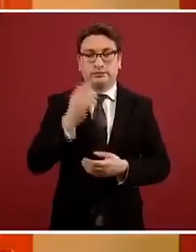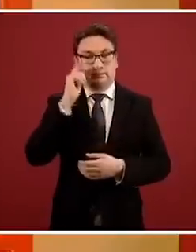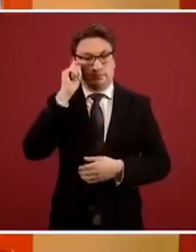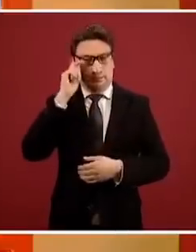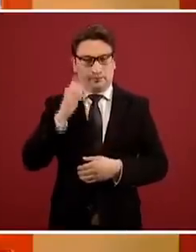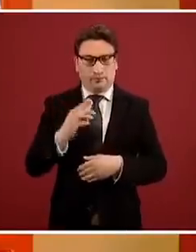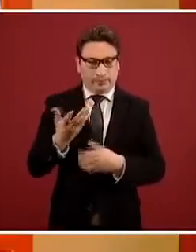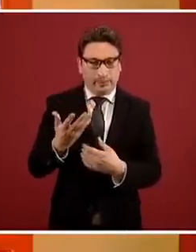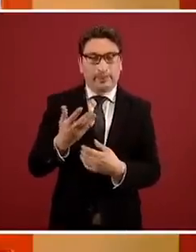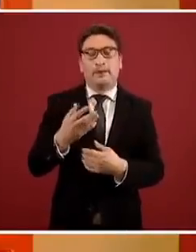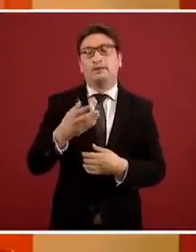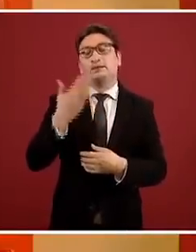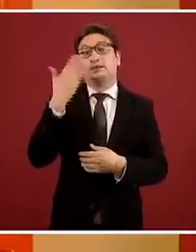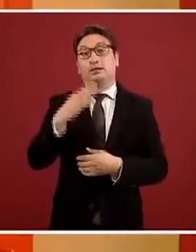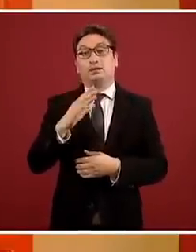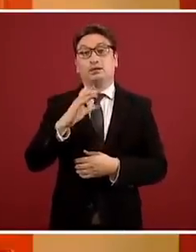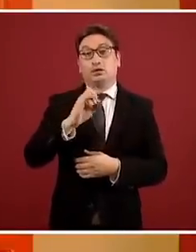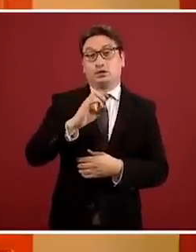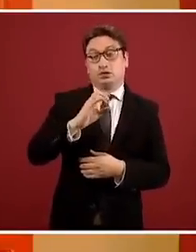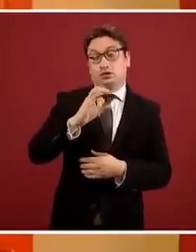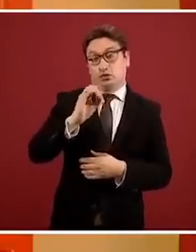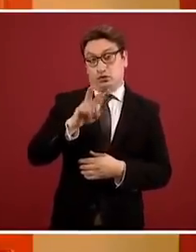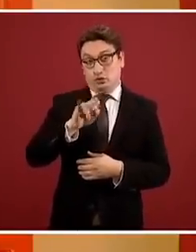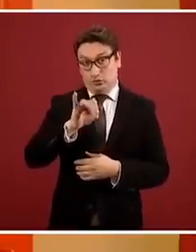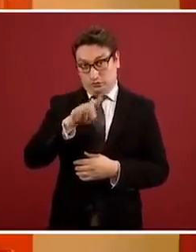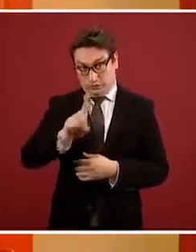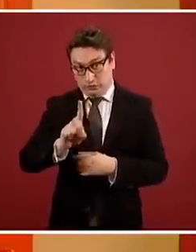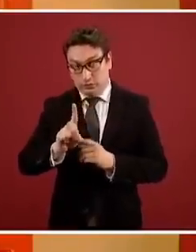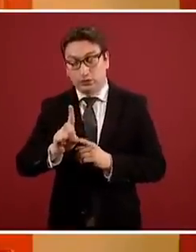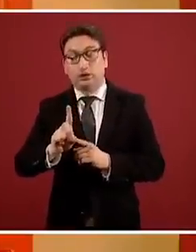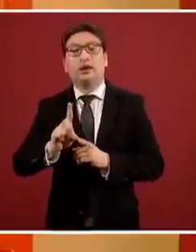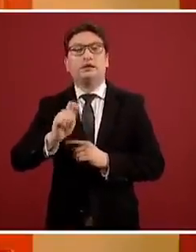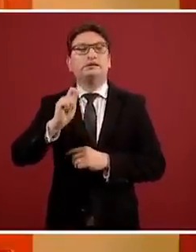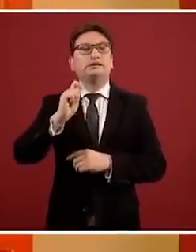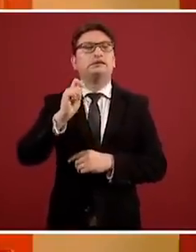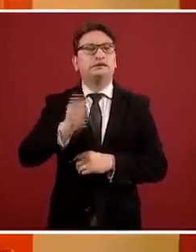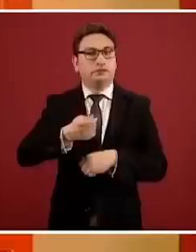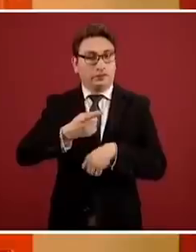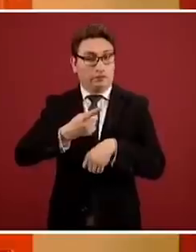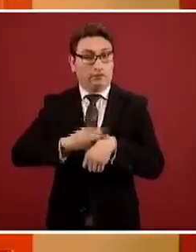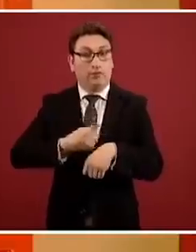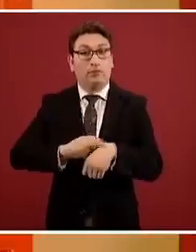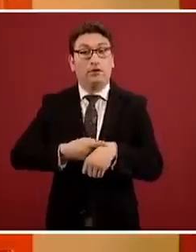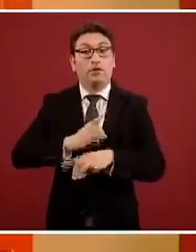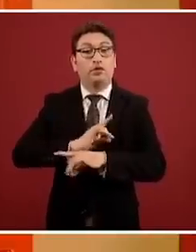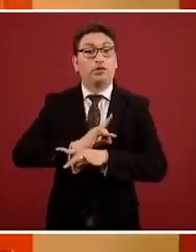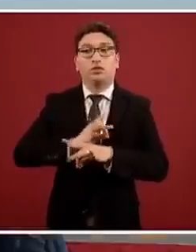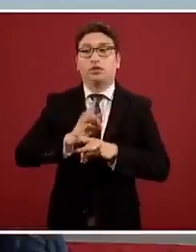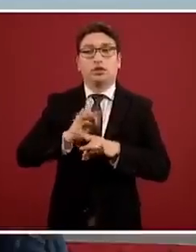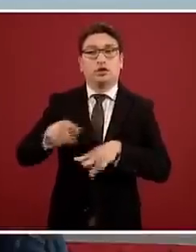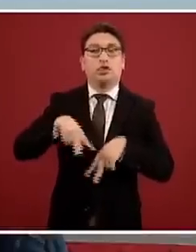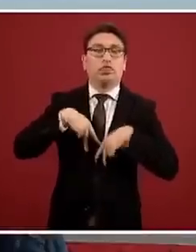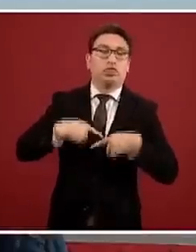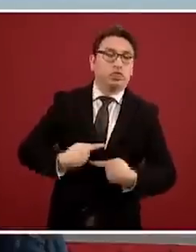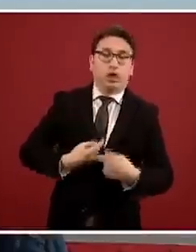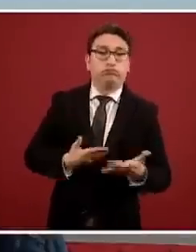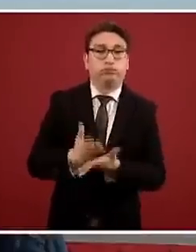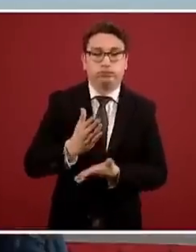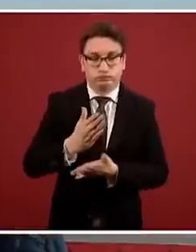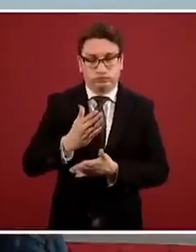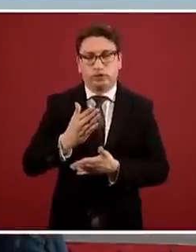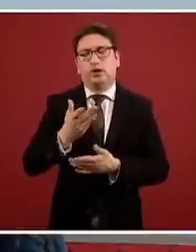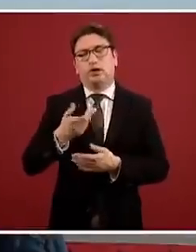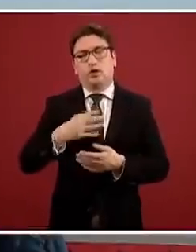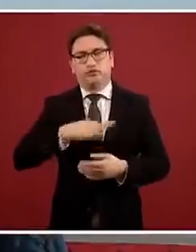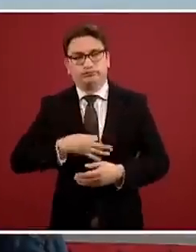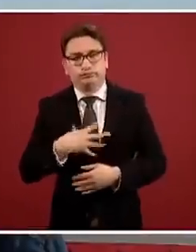Aunque COVID no está considerada como tal una enfermedad oportunista que contribuya